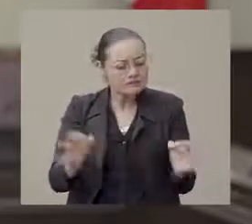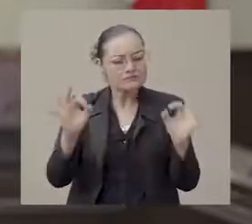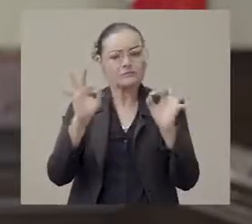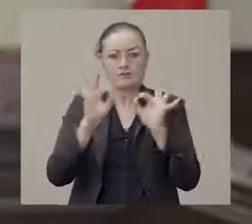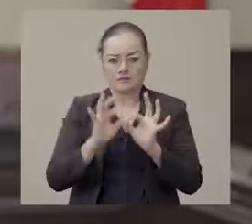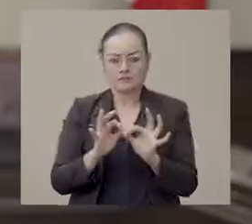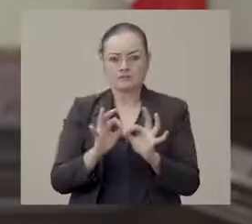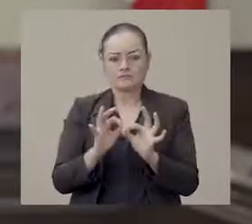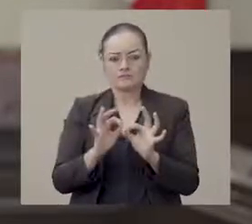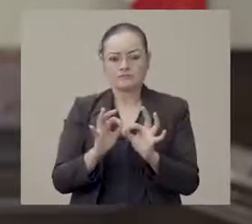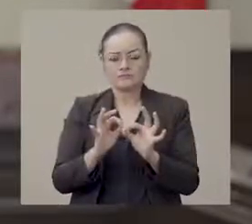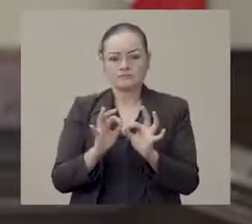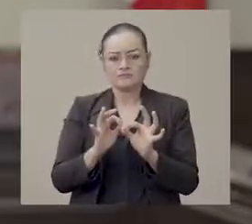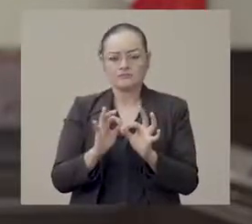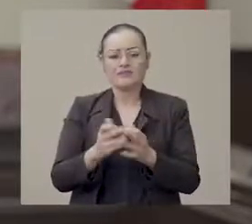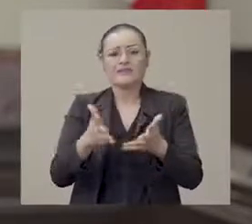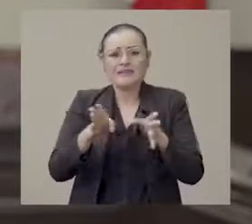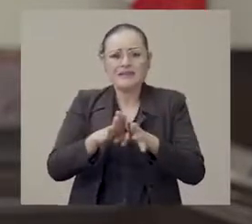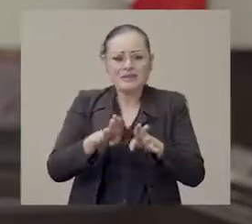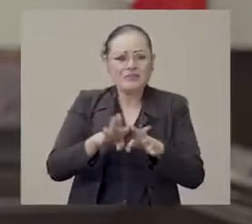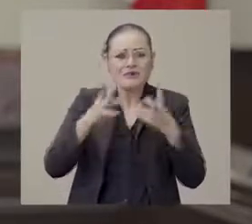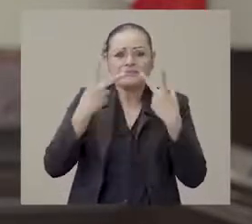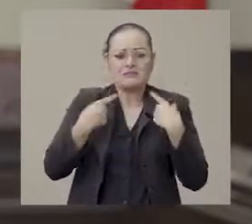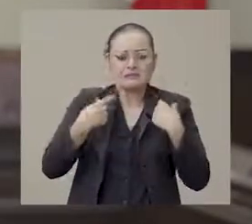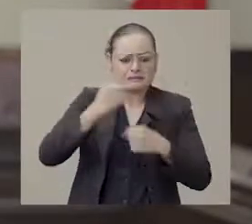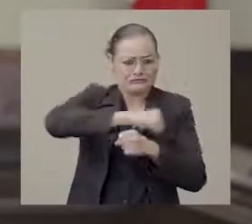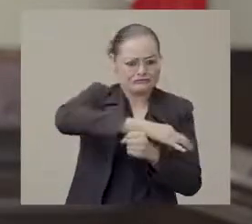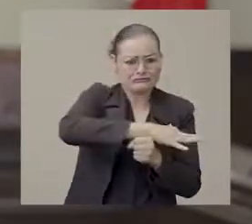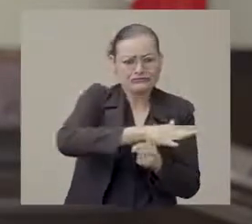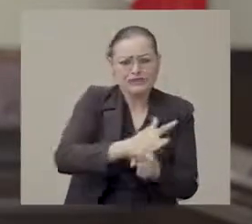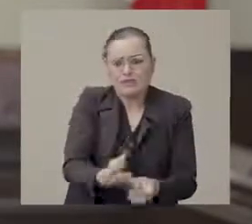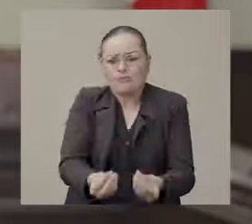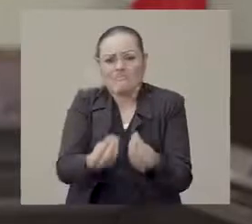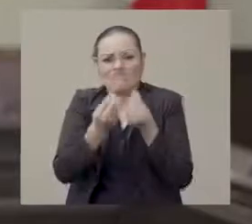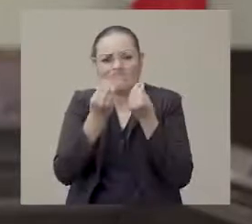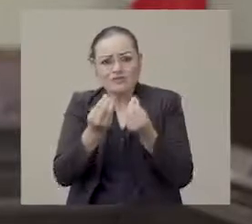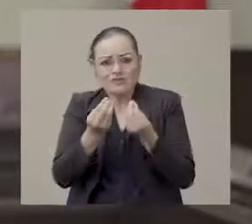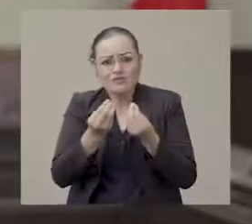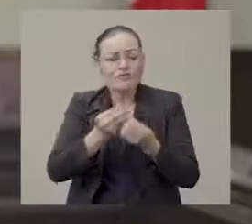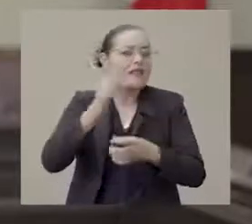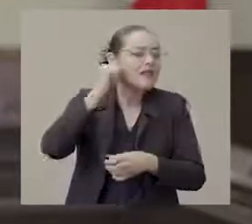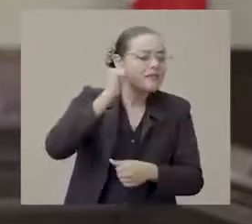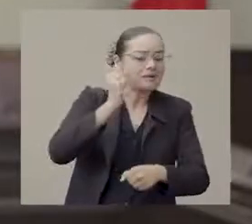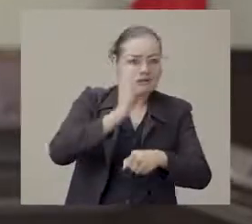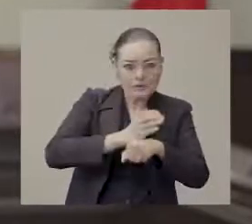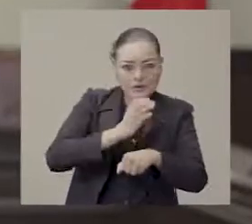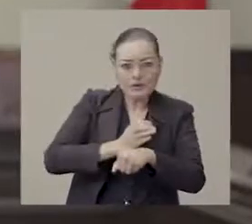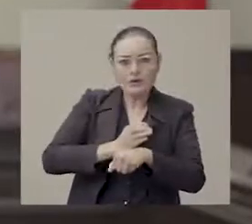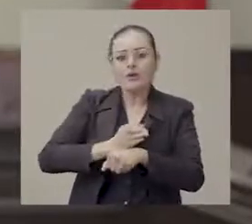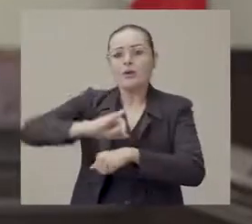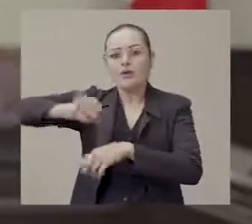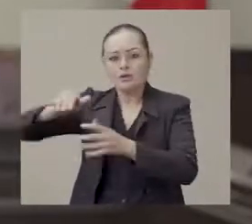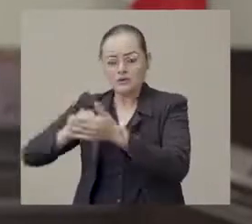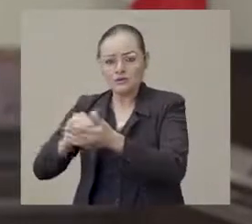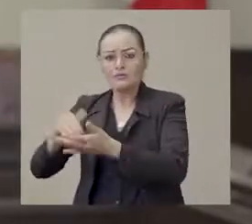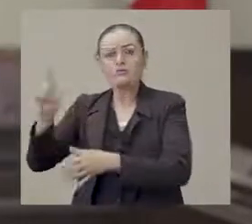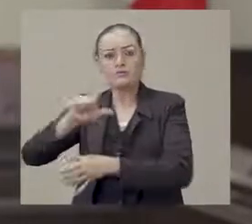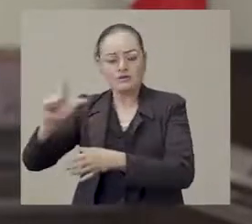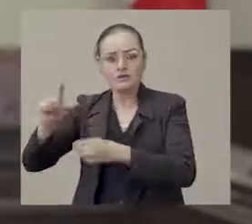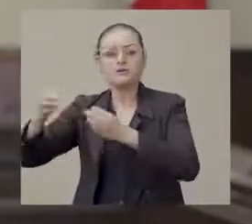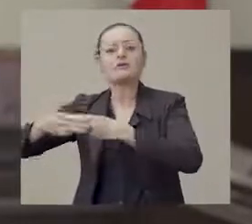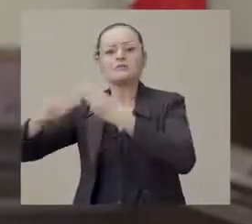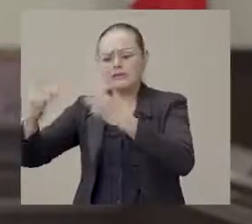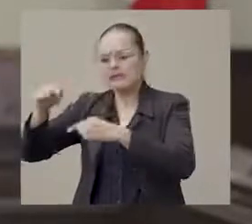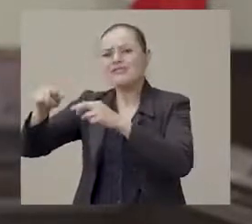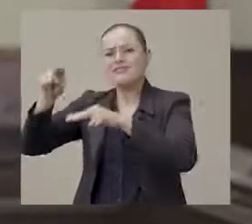debemos, no podemos perder. Hemos visto el repunte de contagios en los municipios de La Paz y Comondú. Los Cabos Loreto y Mulejea,